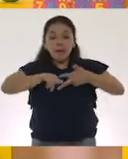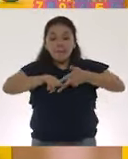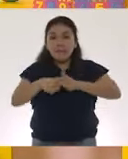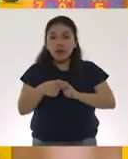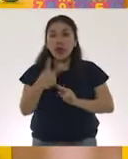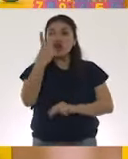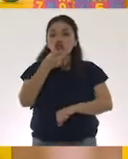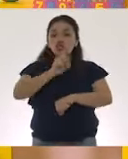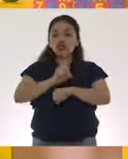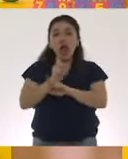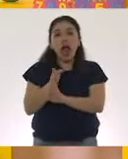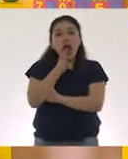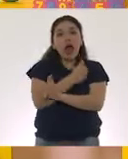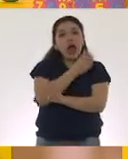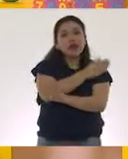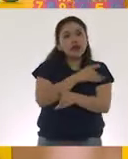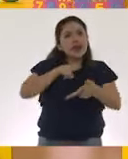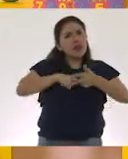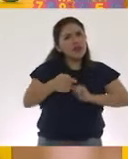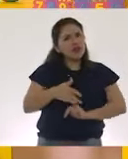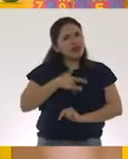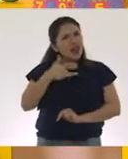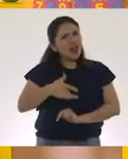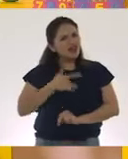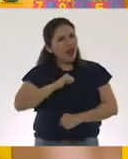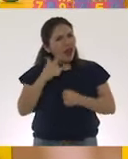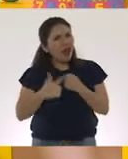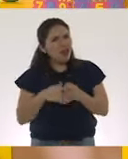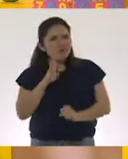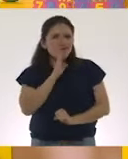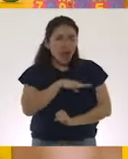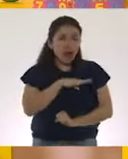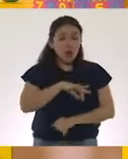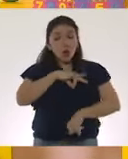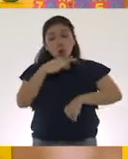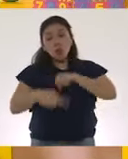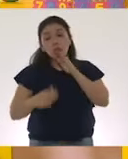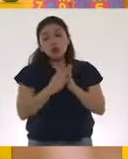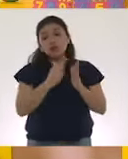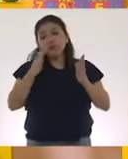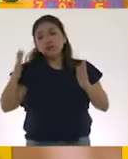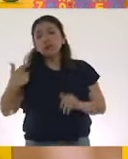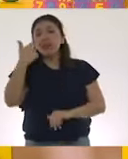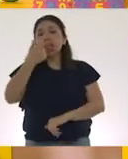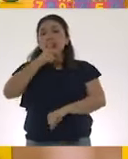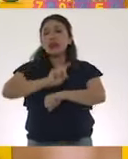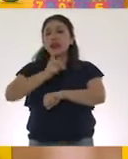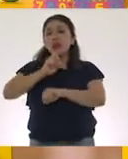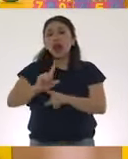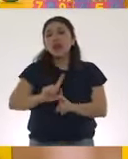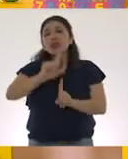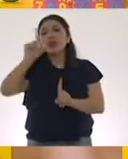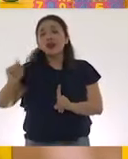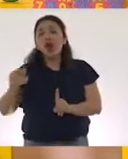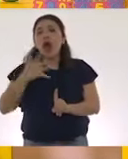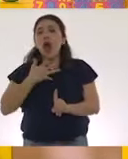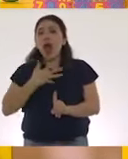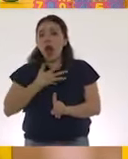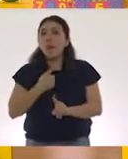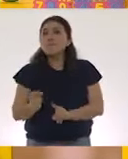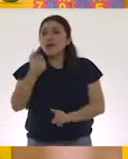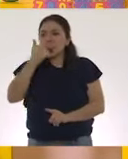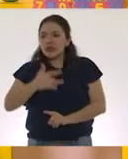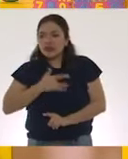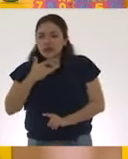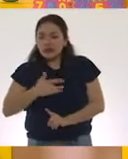dos días antes de presentar los primeros signos y síntomas y termina hasta 7 días después de haber presentado el